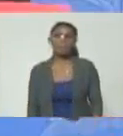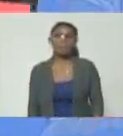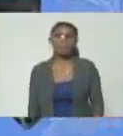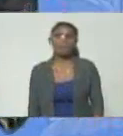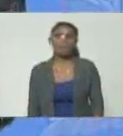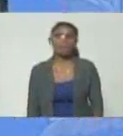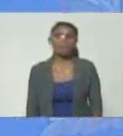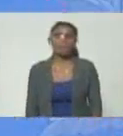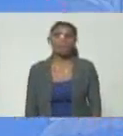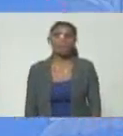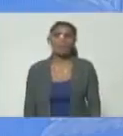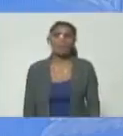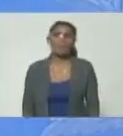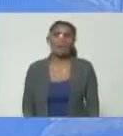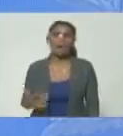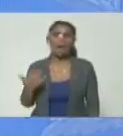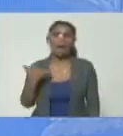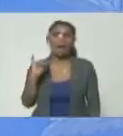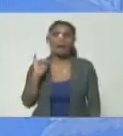tenemos